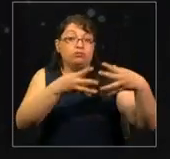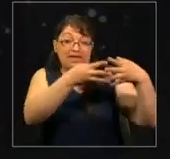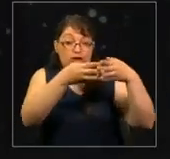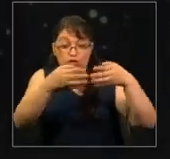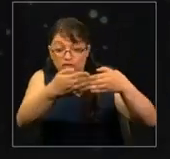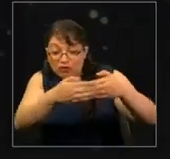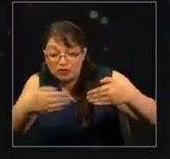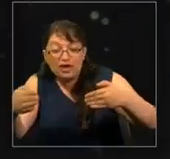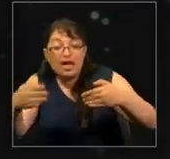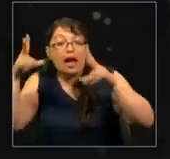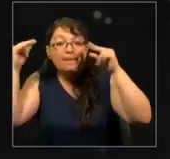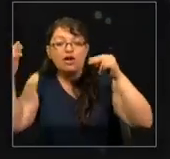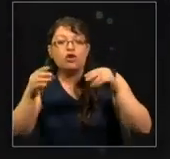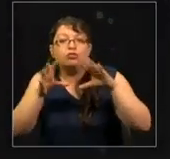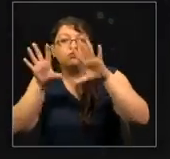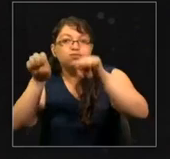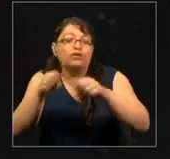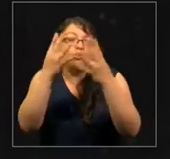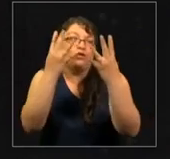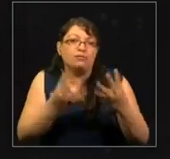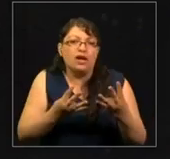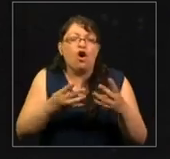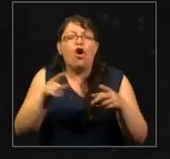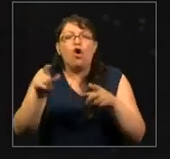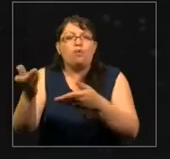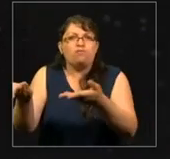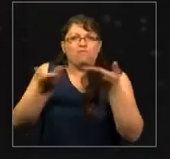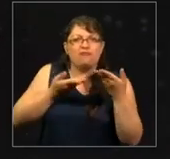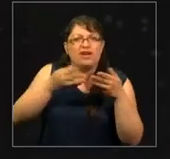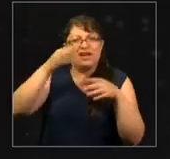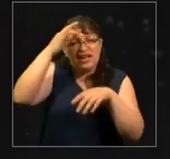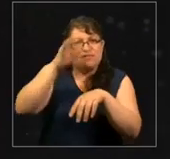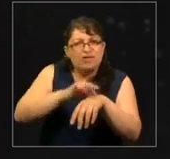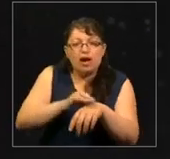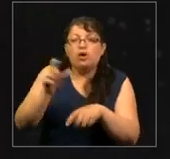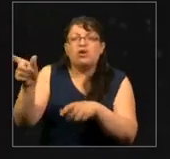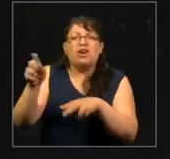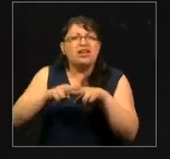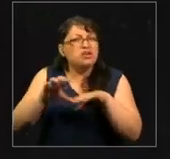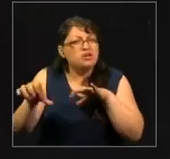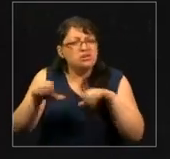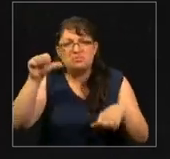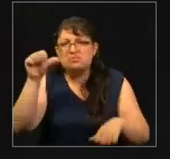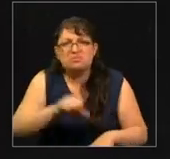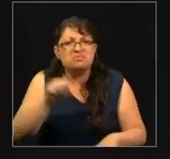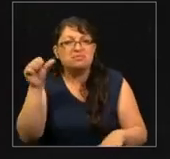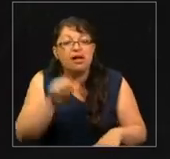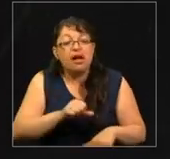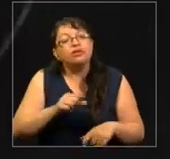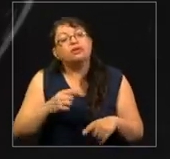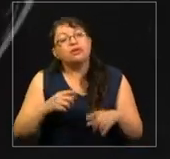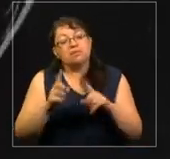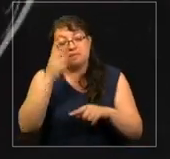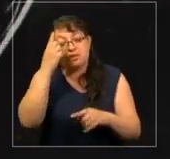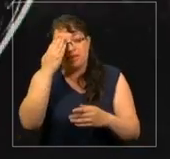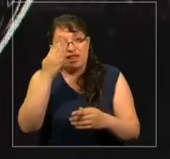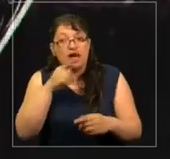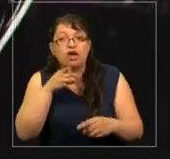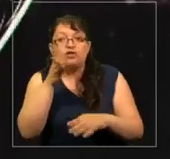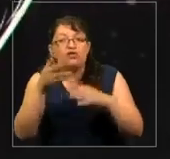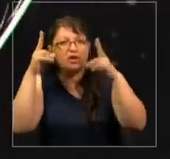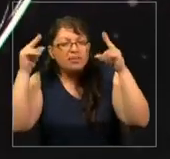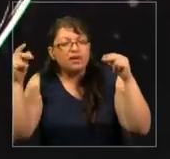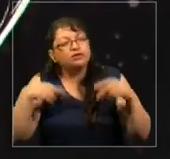traen enfermedades. Los mexicanos que hacen cosas negativas y cosas horribles. Por lo tanto, en mi primer día en México, yo